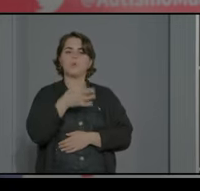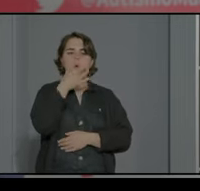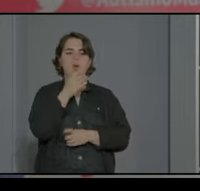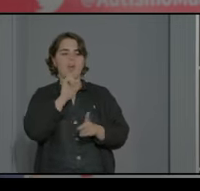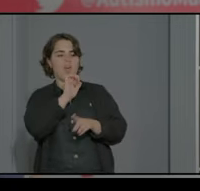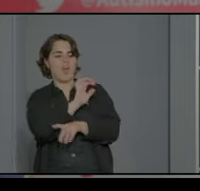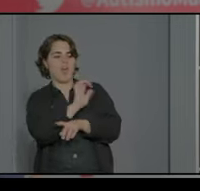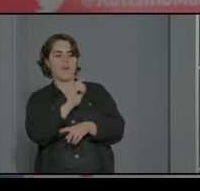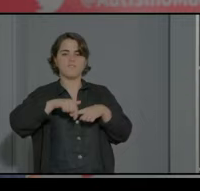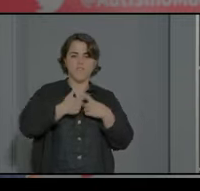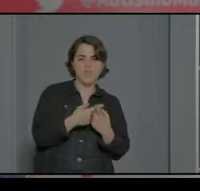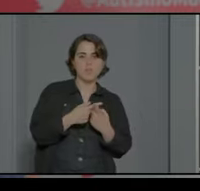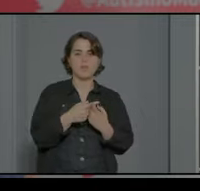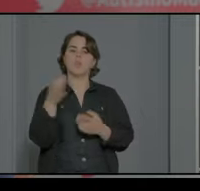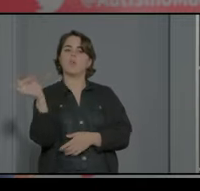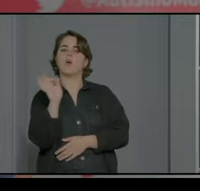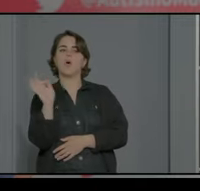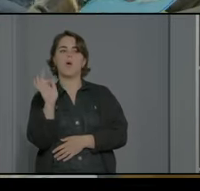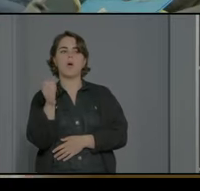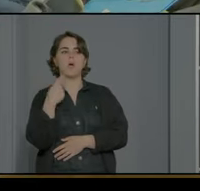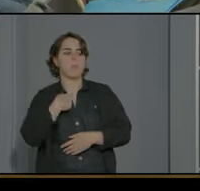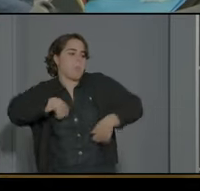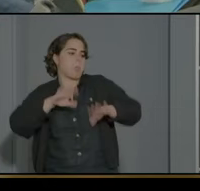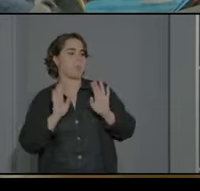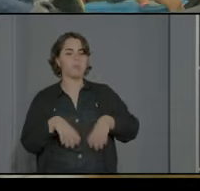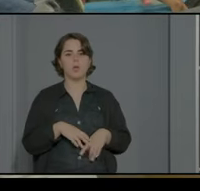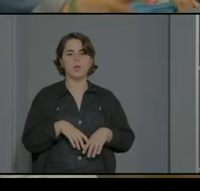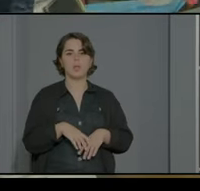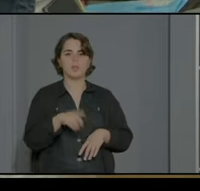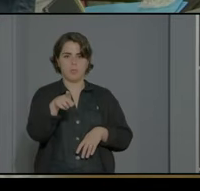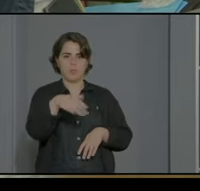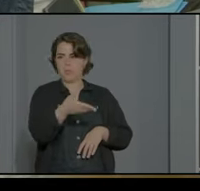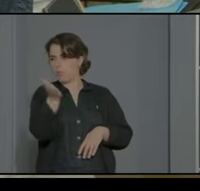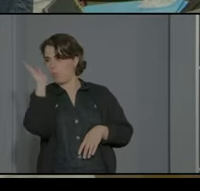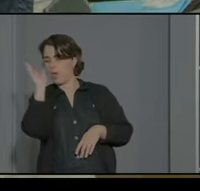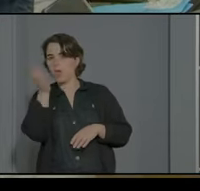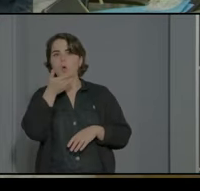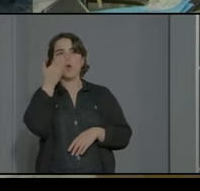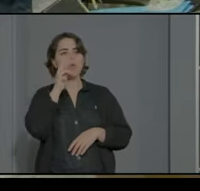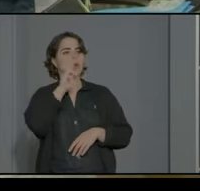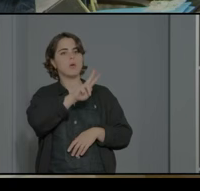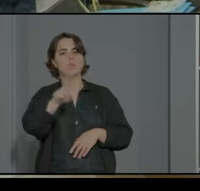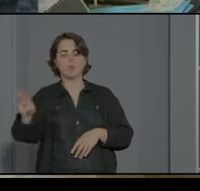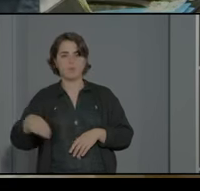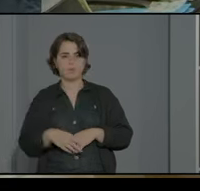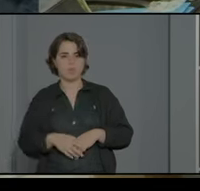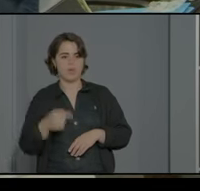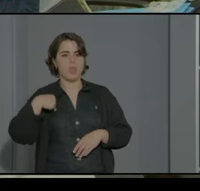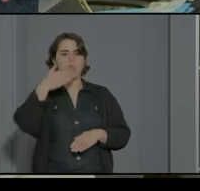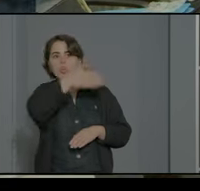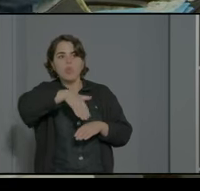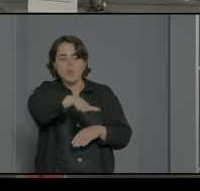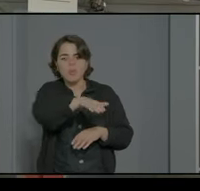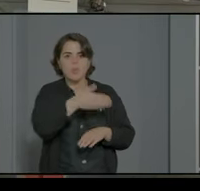a una familia o para que se desentienda y le diga vaya usted a ver los colegios no le voy a decir yo donde llevarle